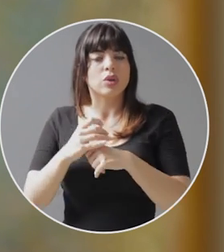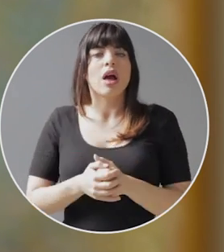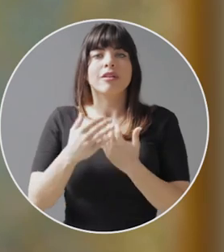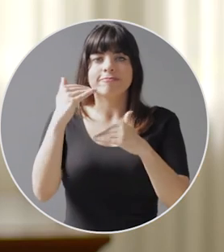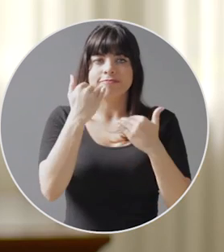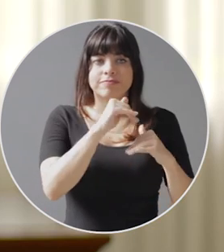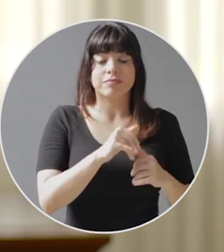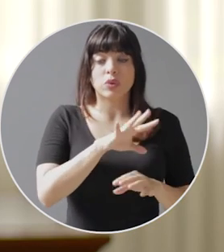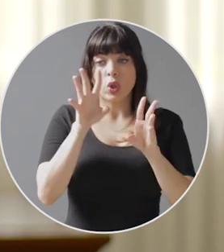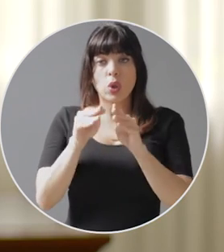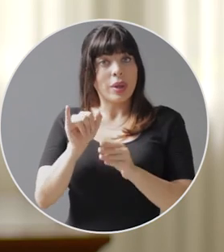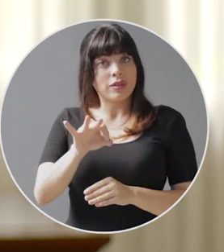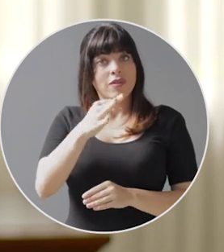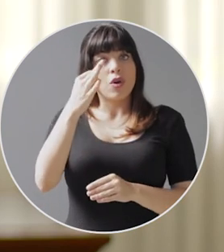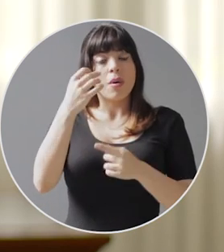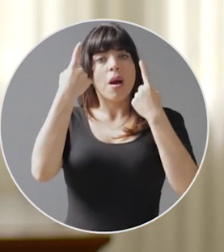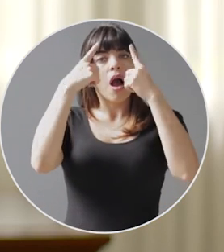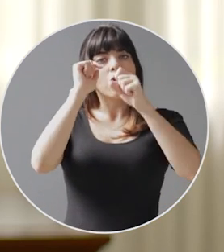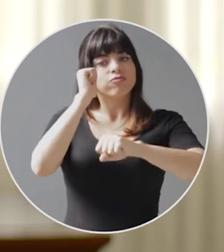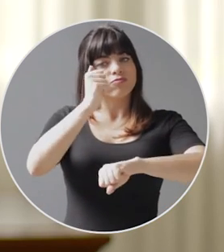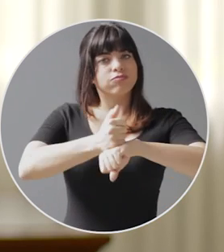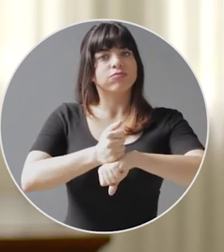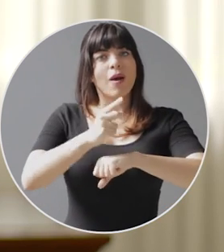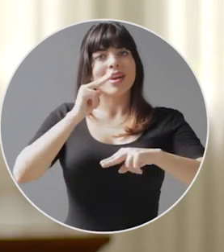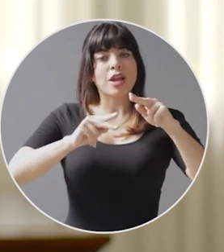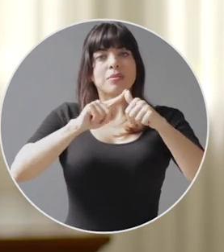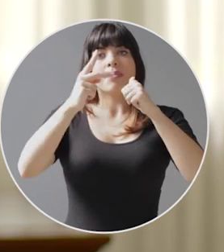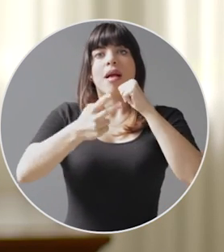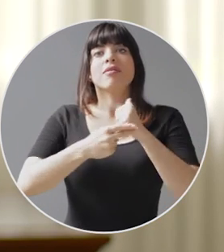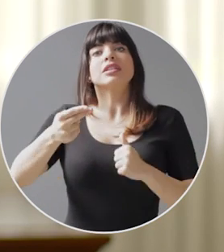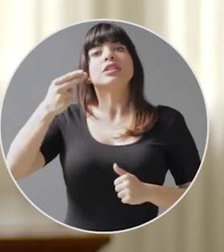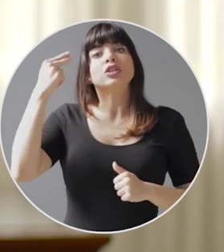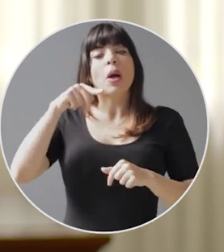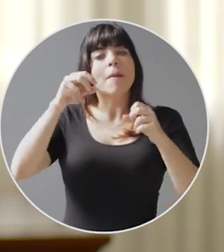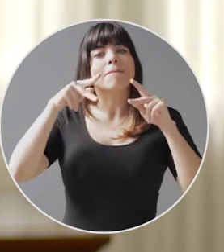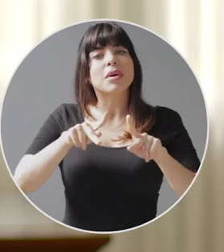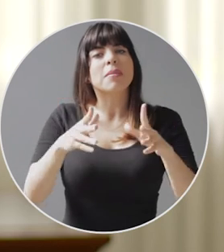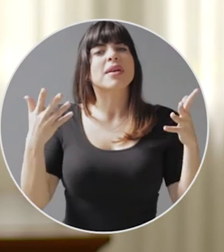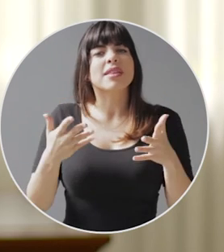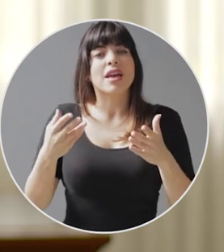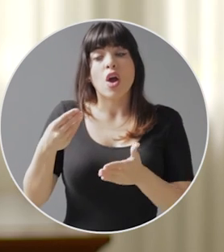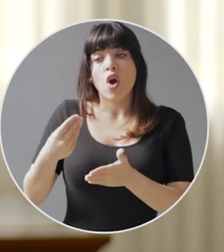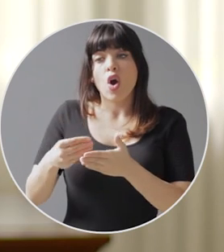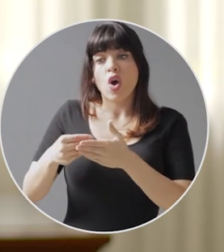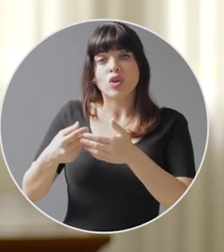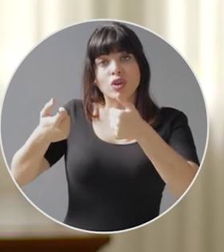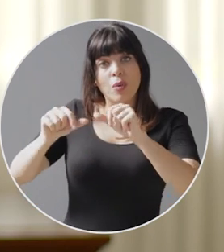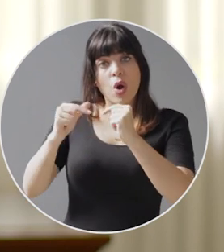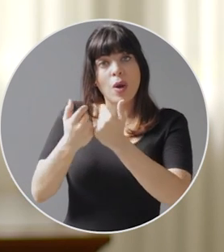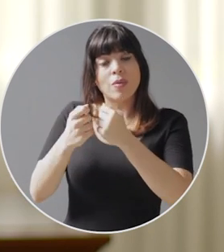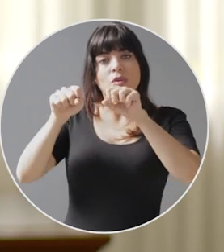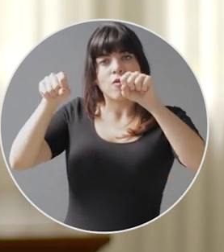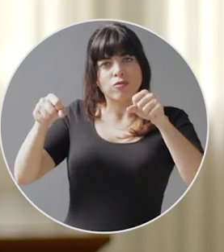De esta manera, se concreta una renegociación histórica que permite recortar el costo de la convención